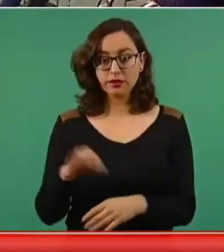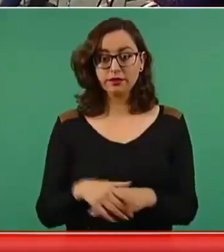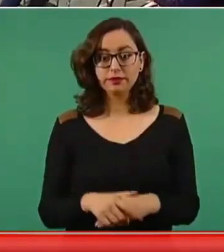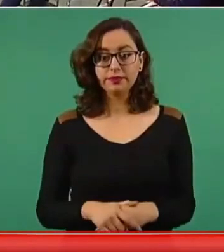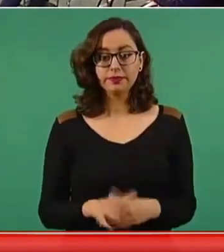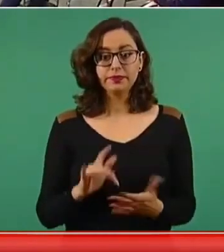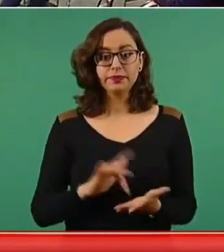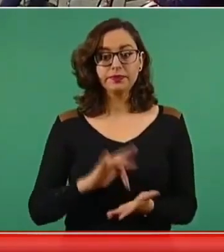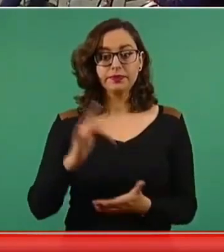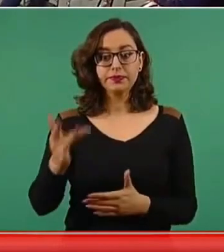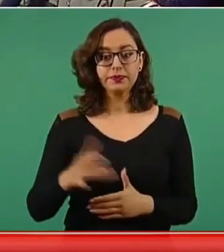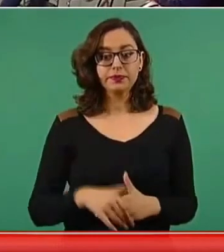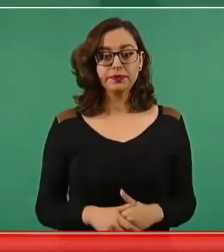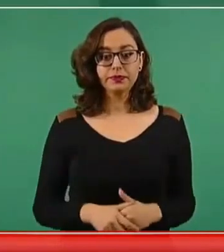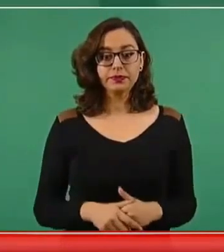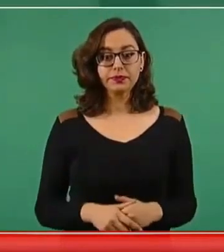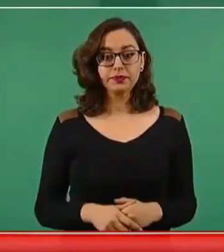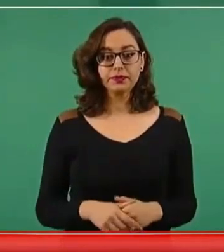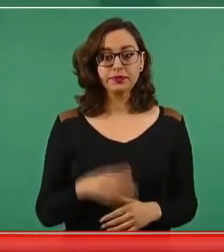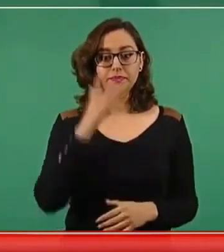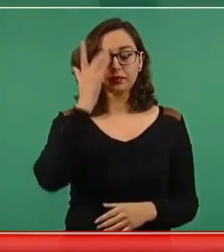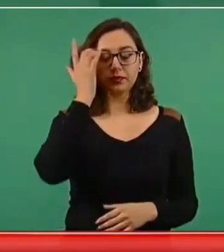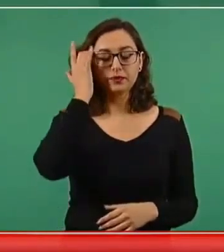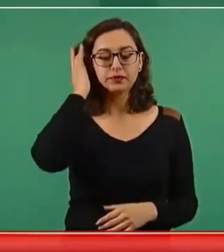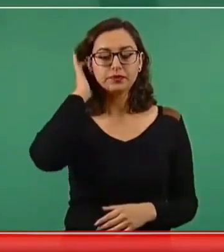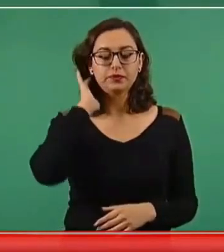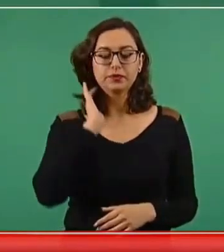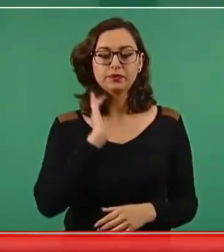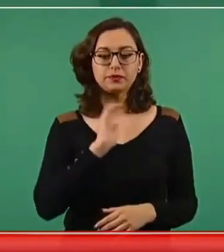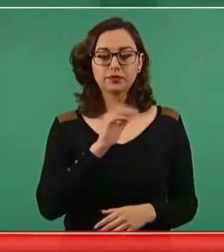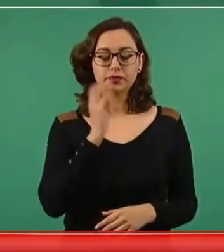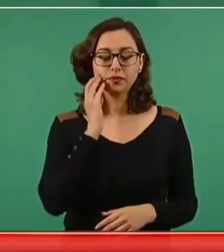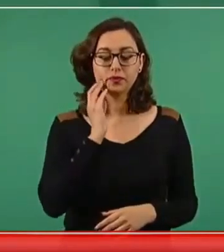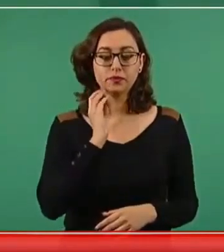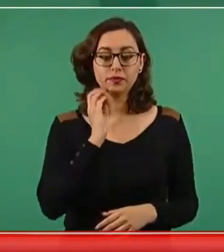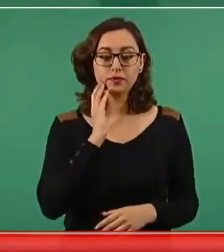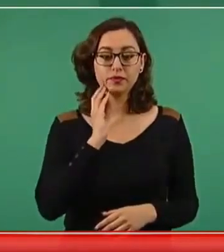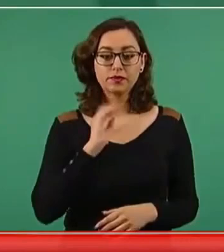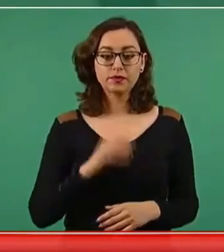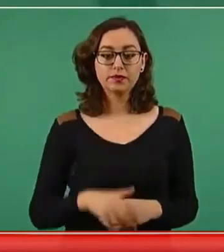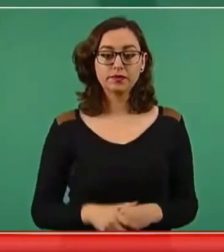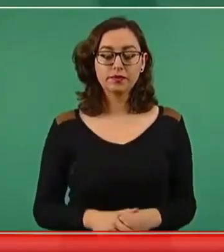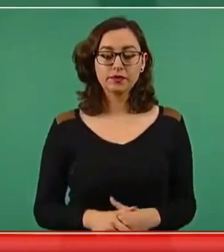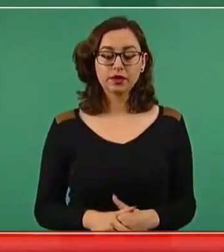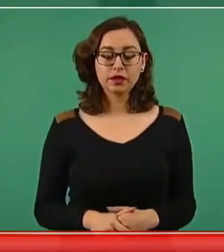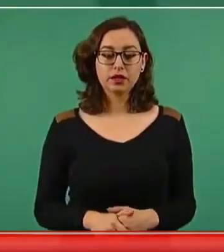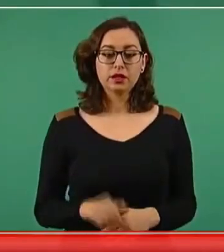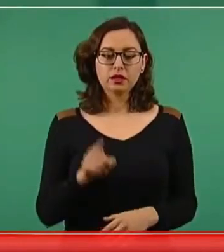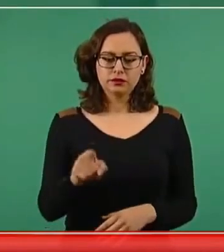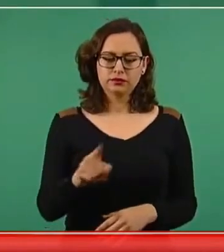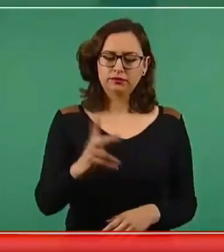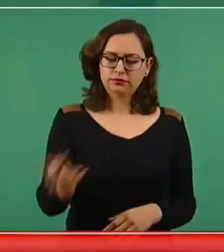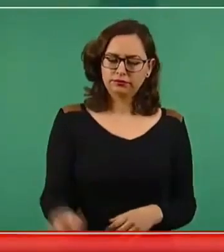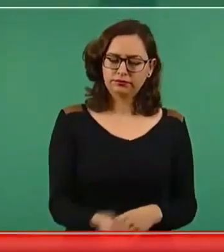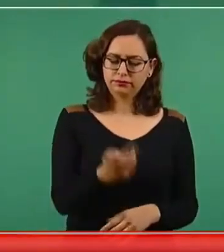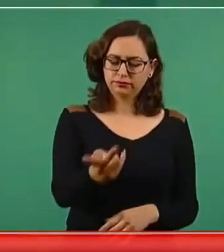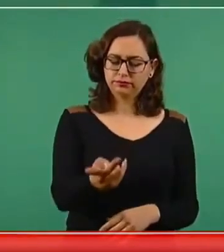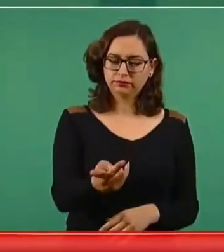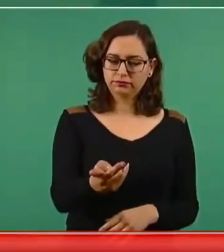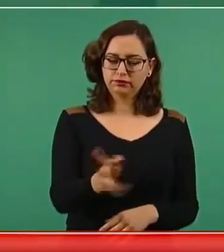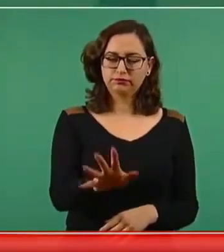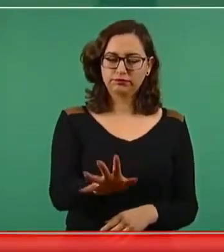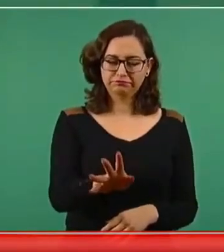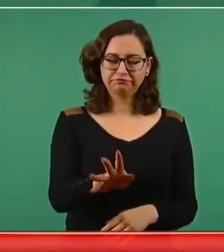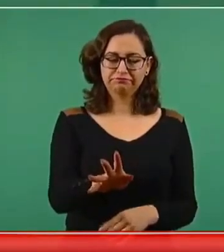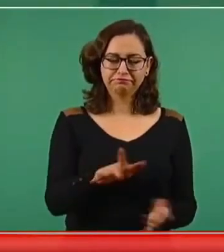Voy a aprovechar tu pregunta para informar que ya